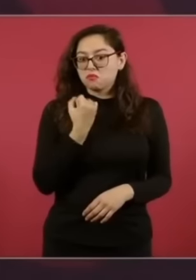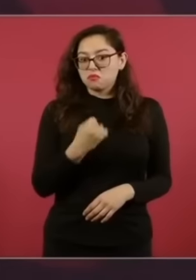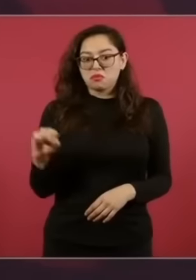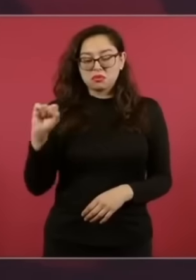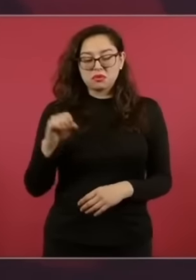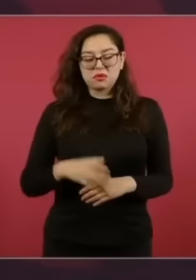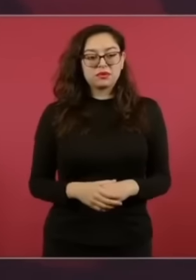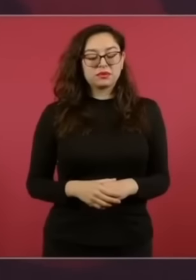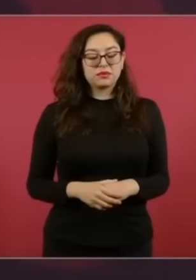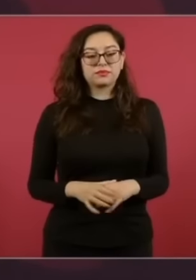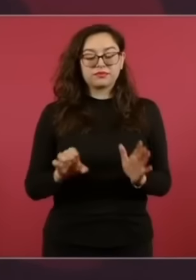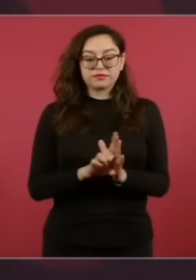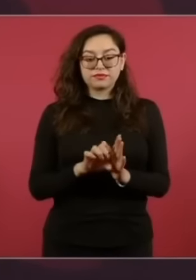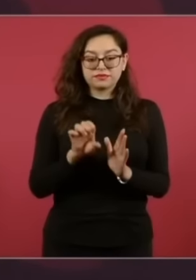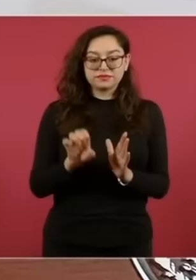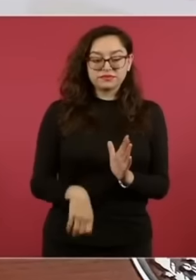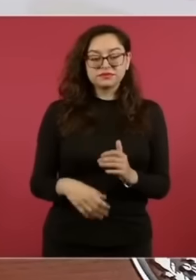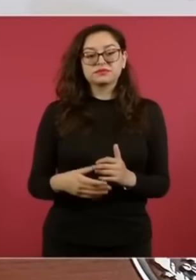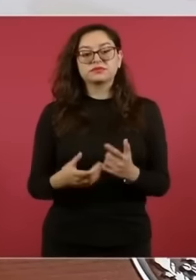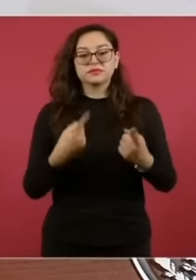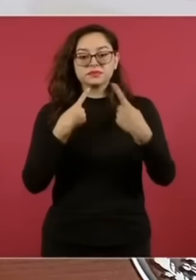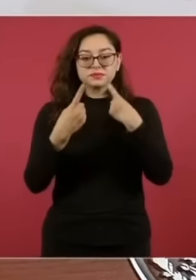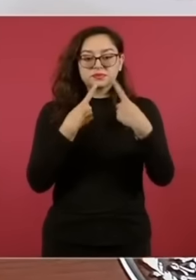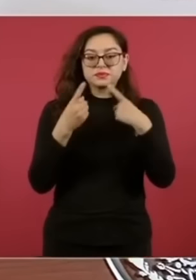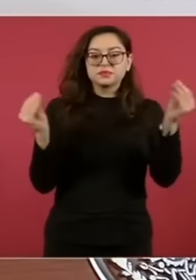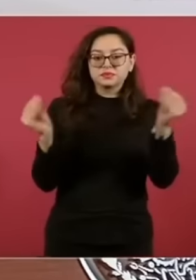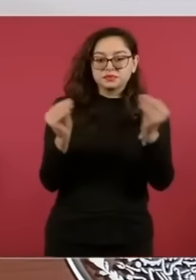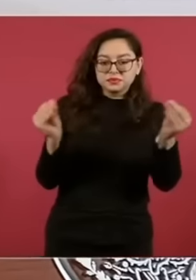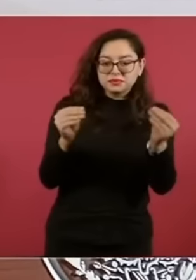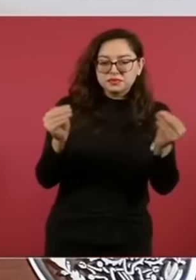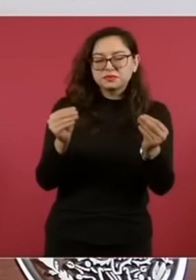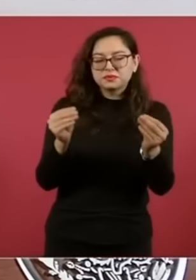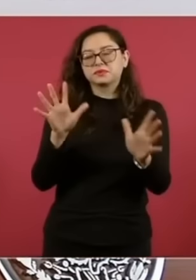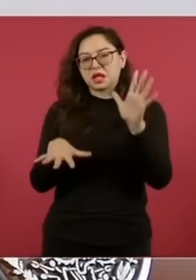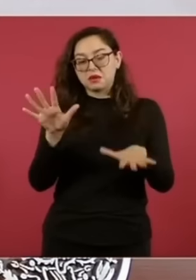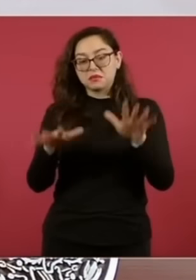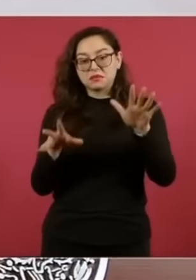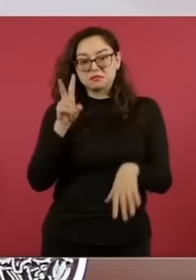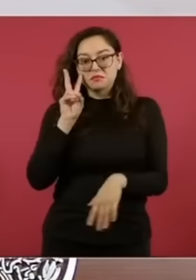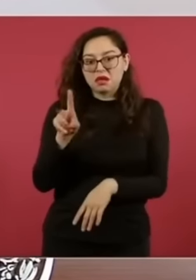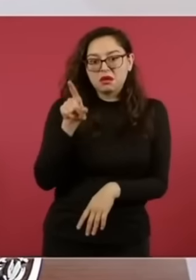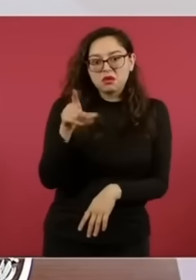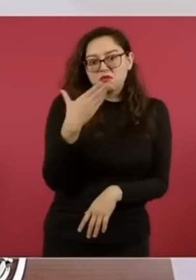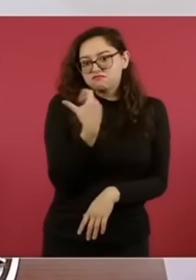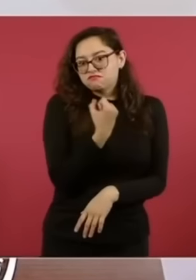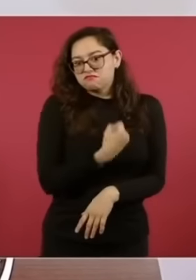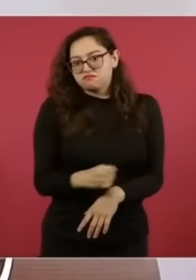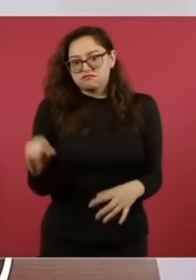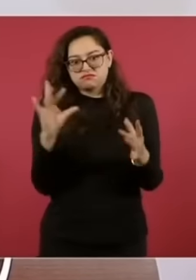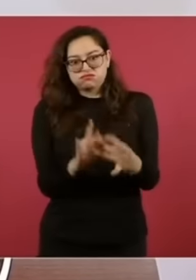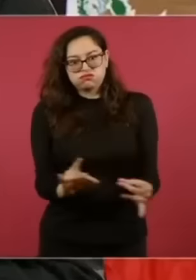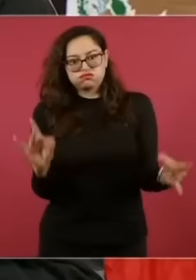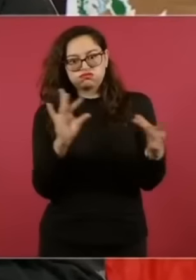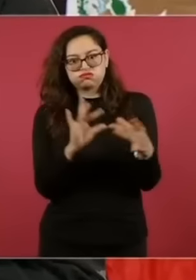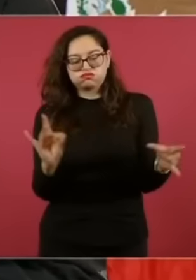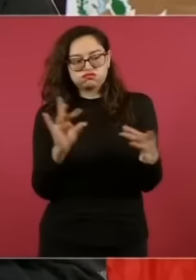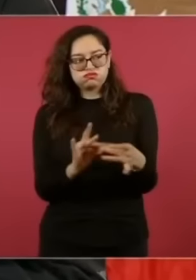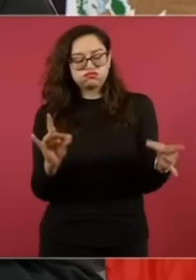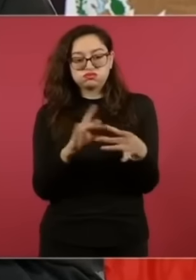cuando hay debate, no me quedo tanto tiempo, pero son buenísimas como expositoras.